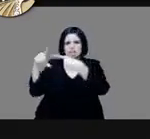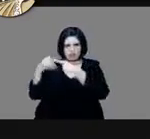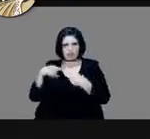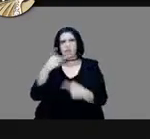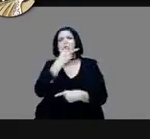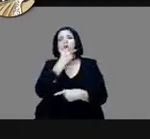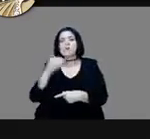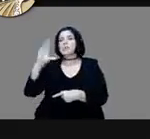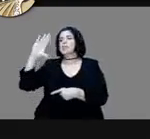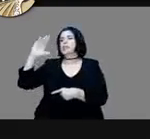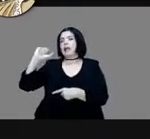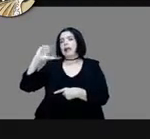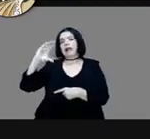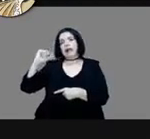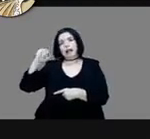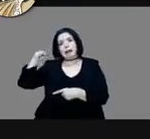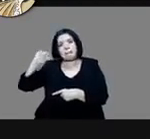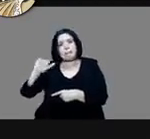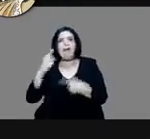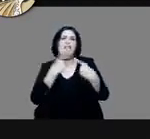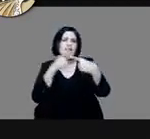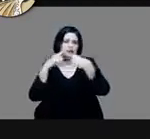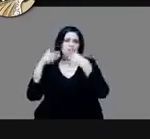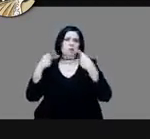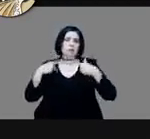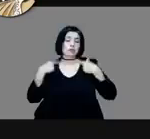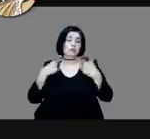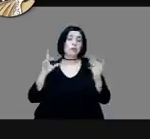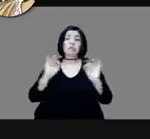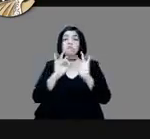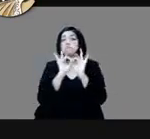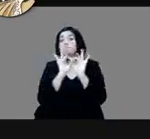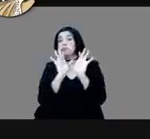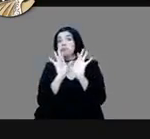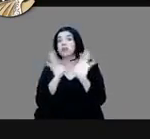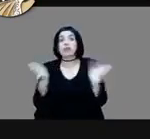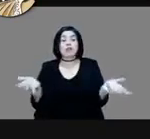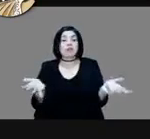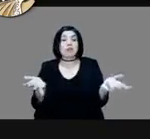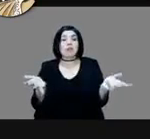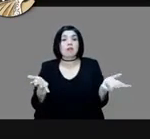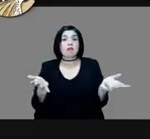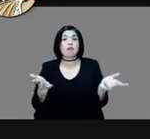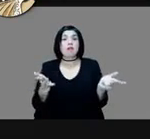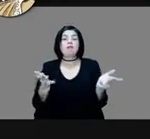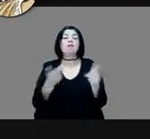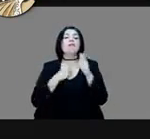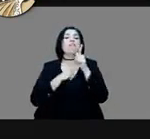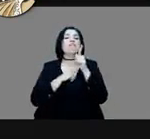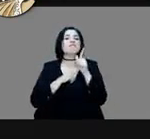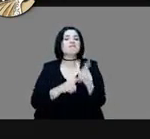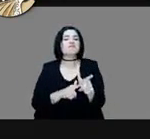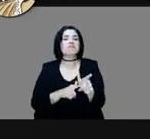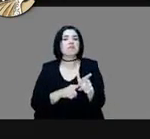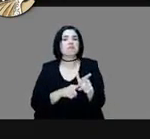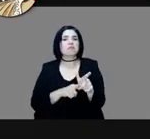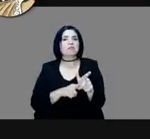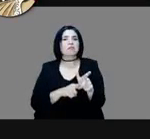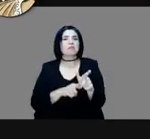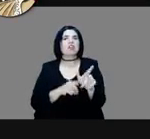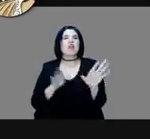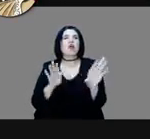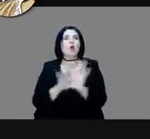etcétera, ¿no? En un momento dado, se sigue expandiendo la